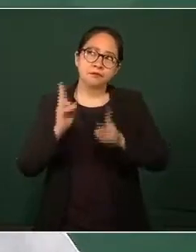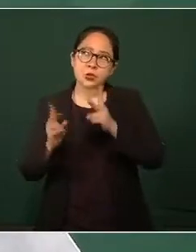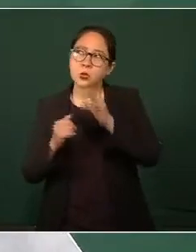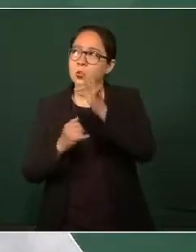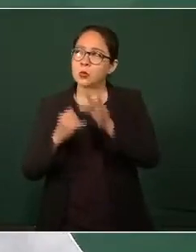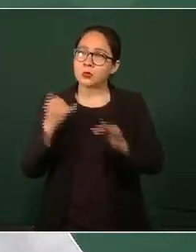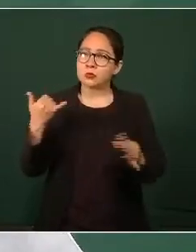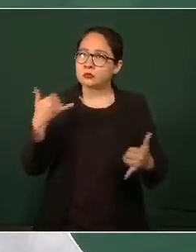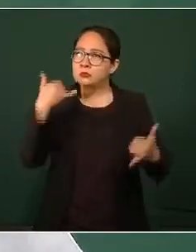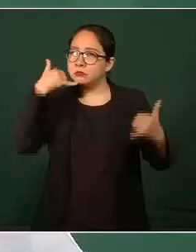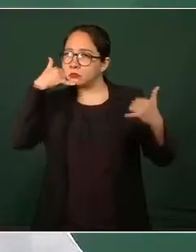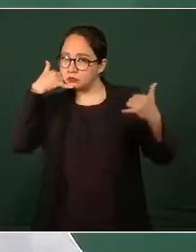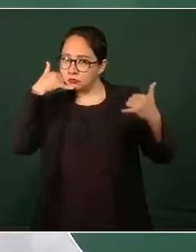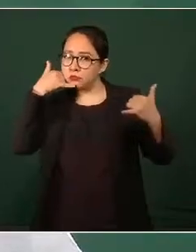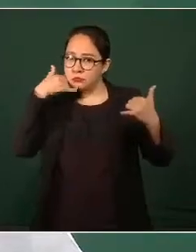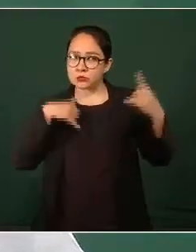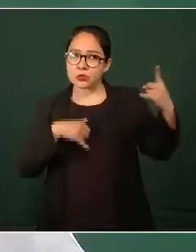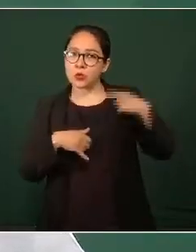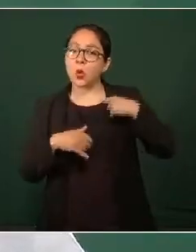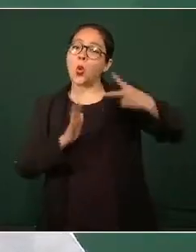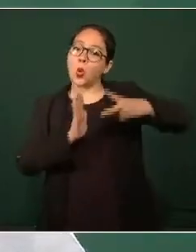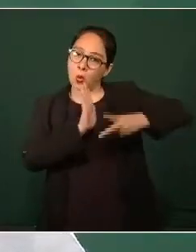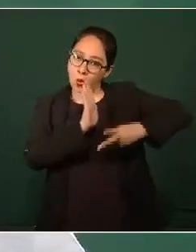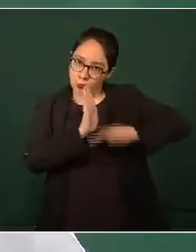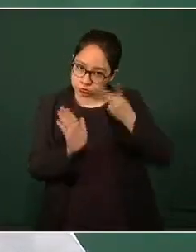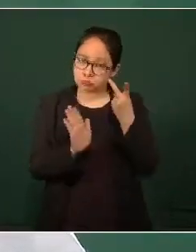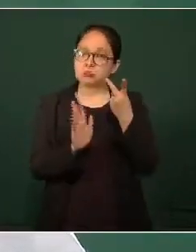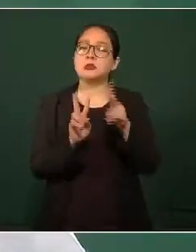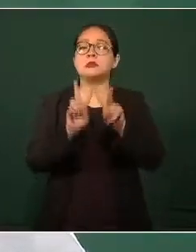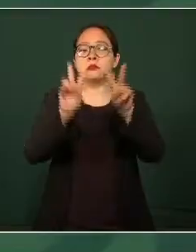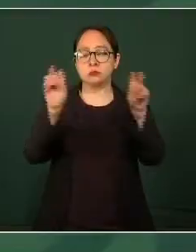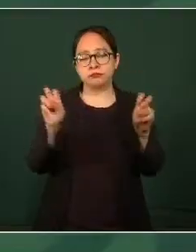volvimos a tratar el tema